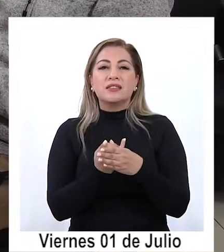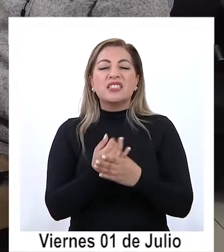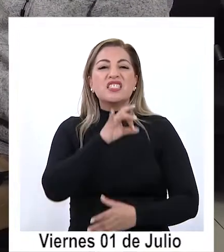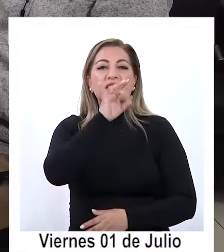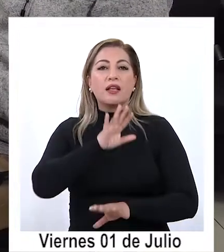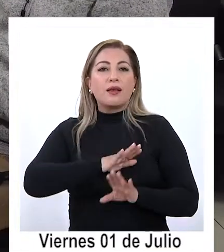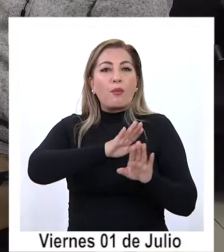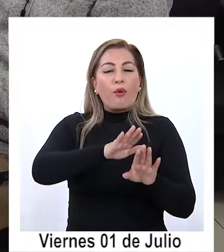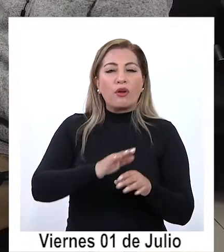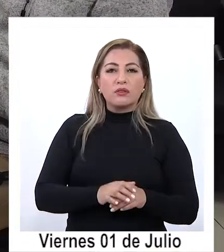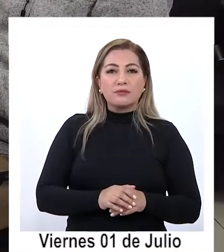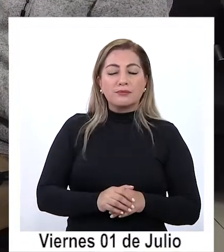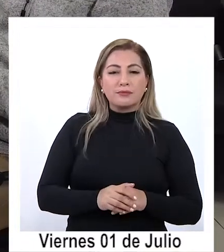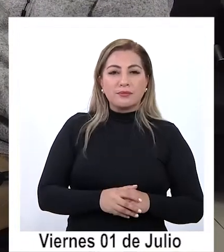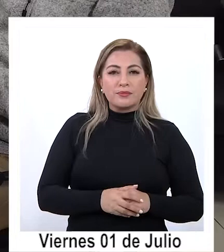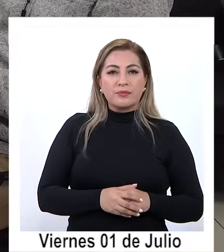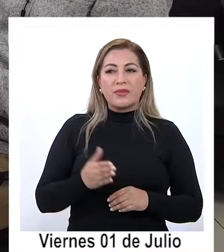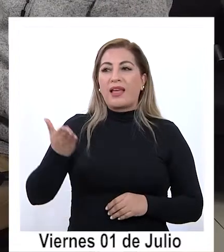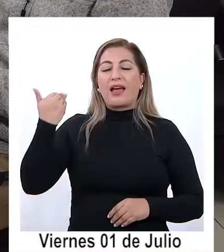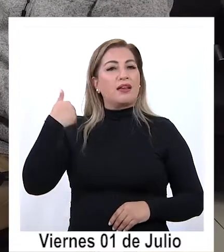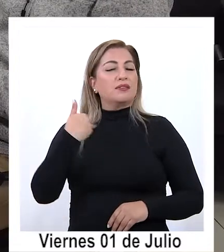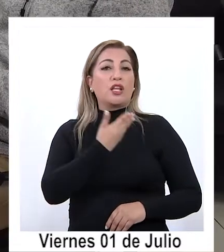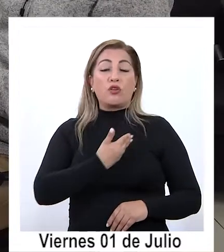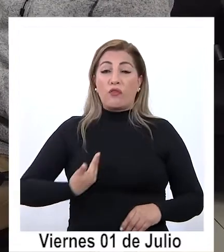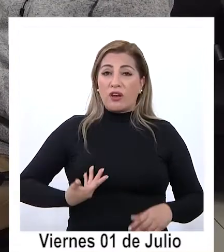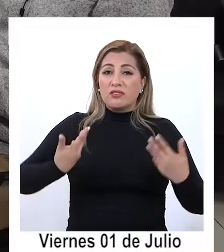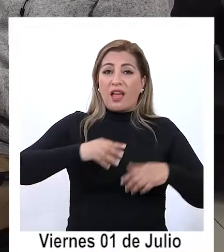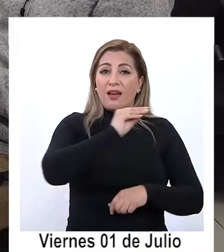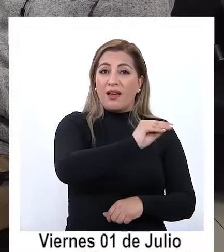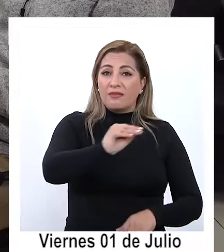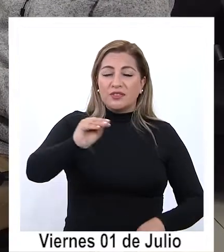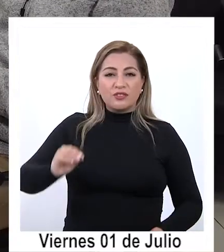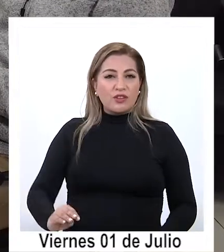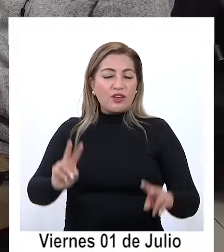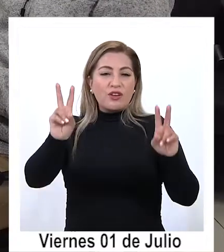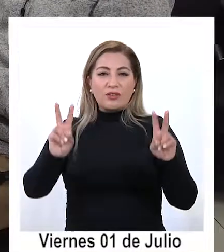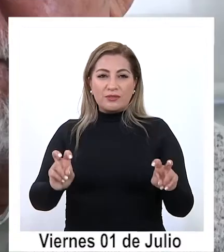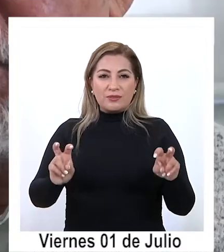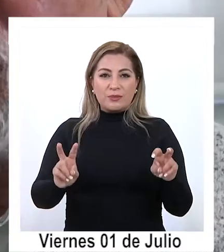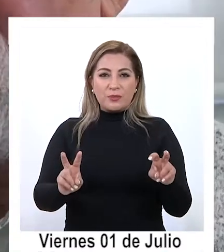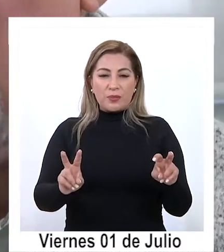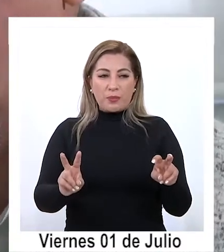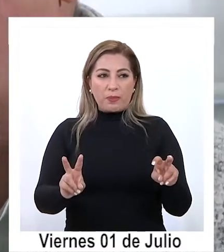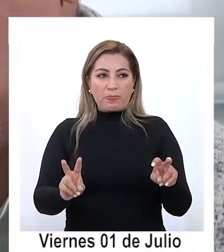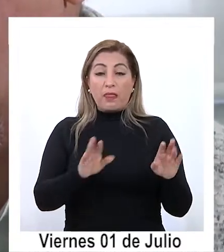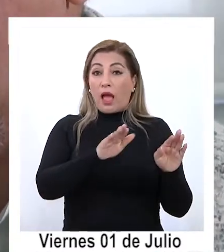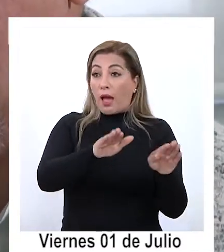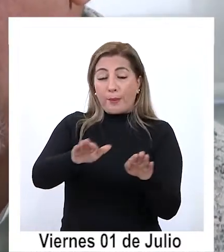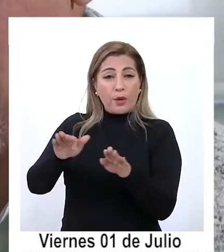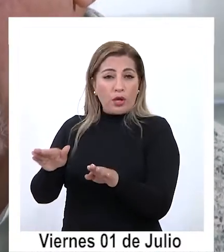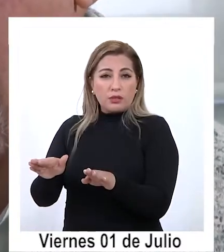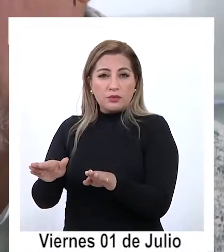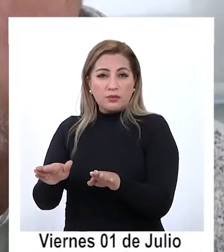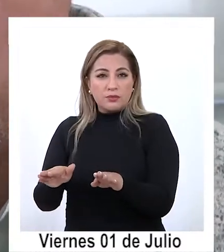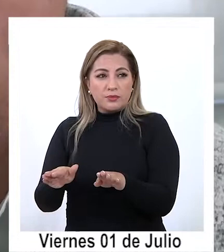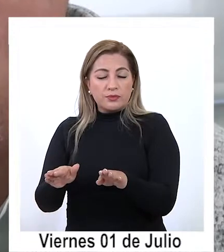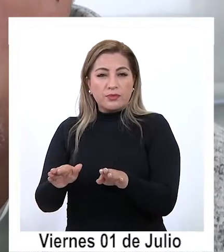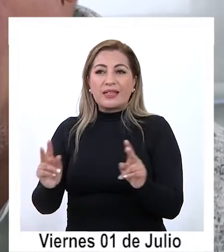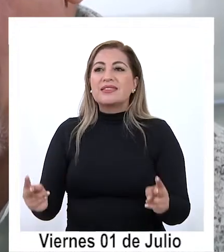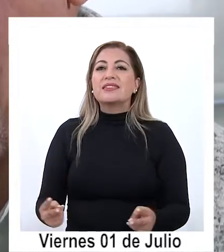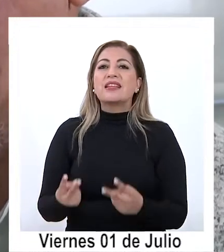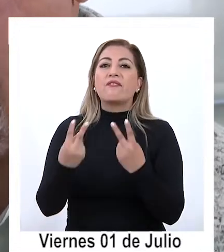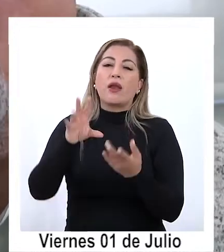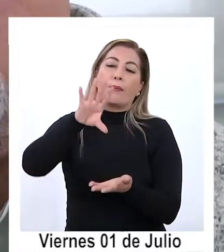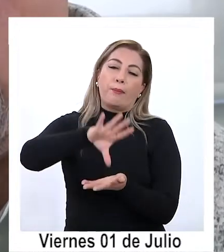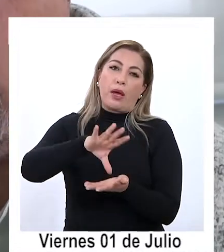apoya que fue cierto el gobierno lo anunció y tiene que ver cierto mucho con apoyar precisamente la recuperación